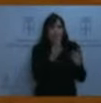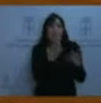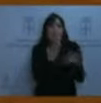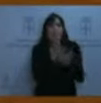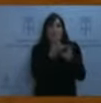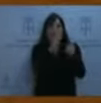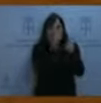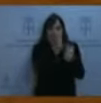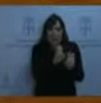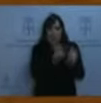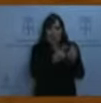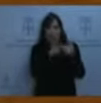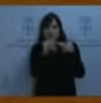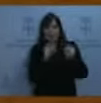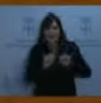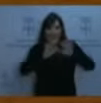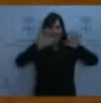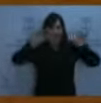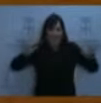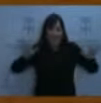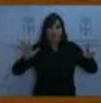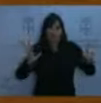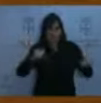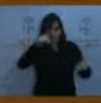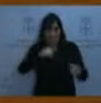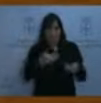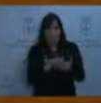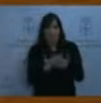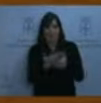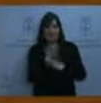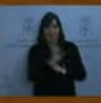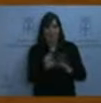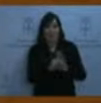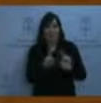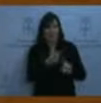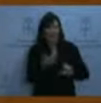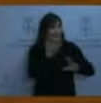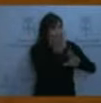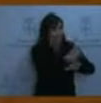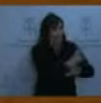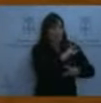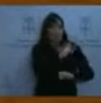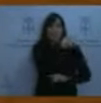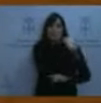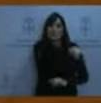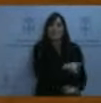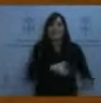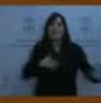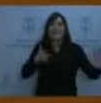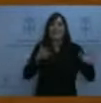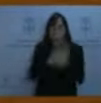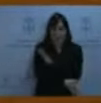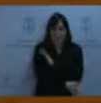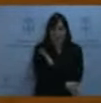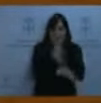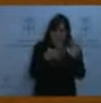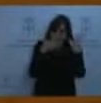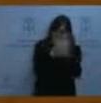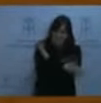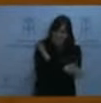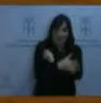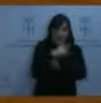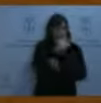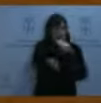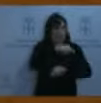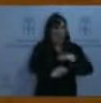ahí va esta PNL. Para que ustedes expliquen, expliquen, que llevan gobernando 40 años, cómo